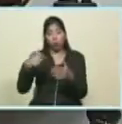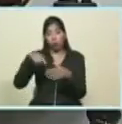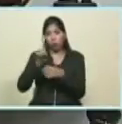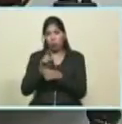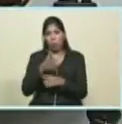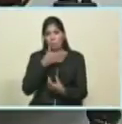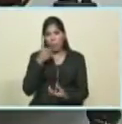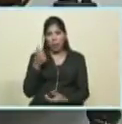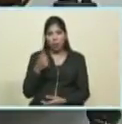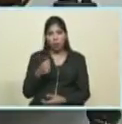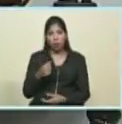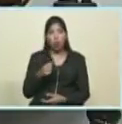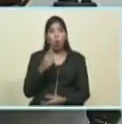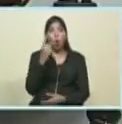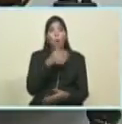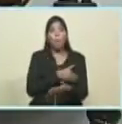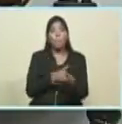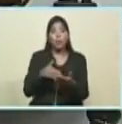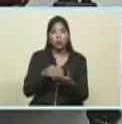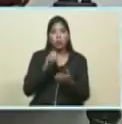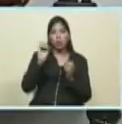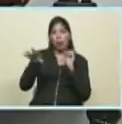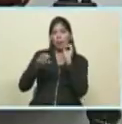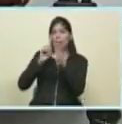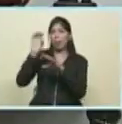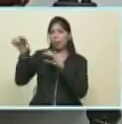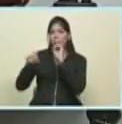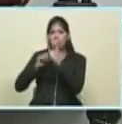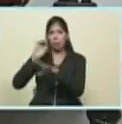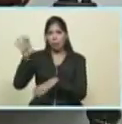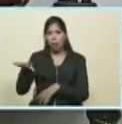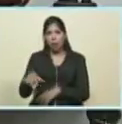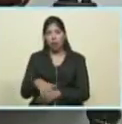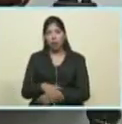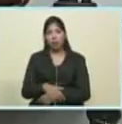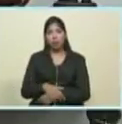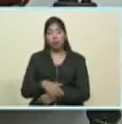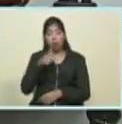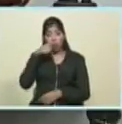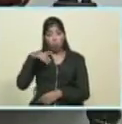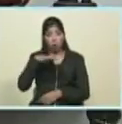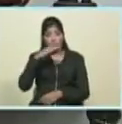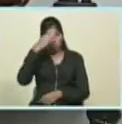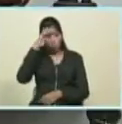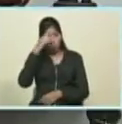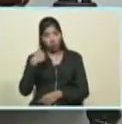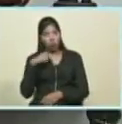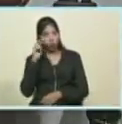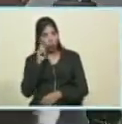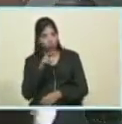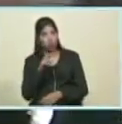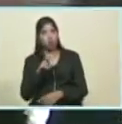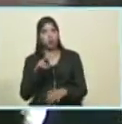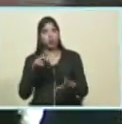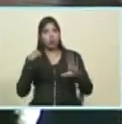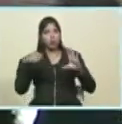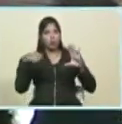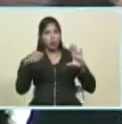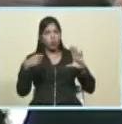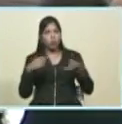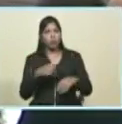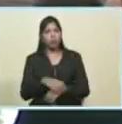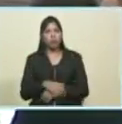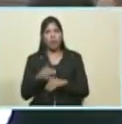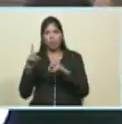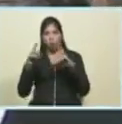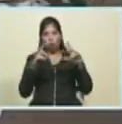evacuaron a un millón de cubanos y cubanas y el pueblo cubano bueno yo vi las imágenes de destrucción de